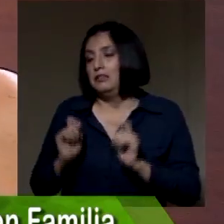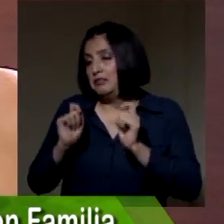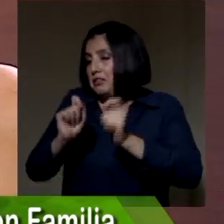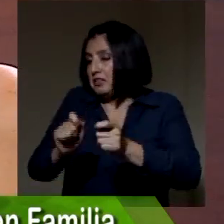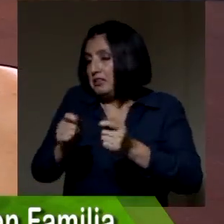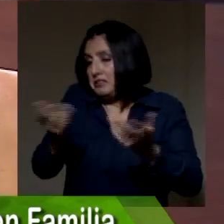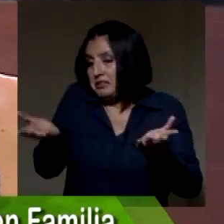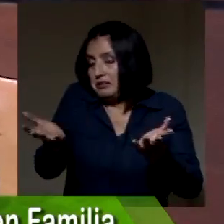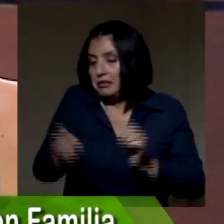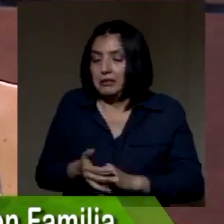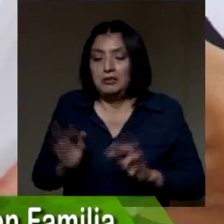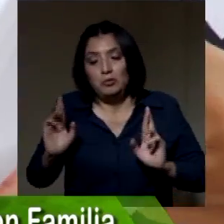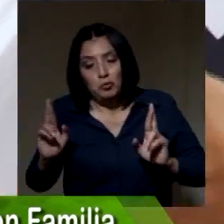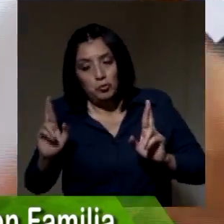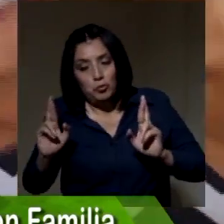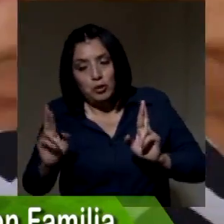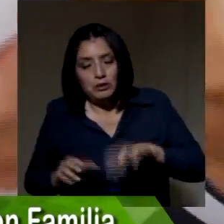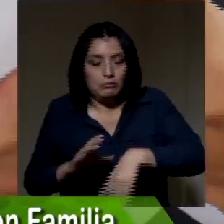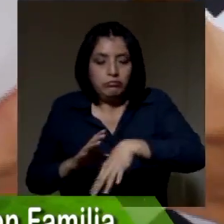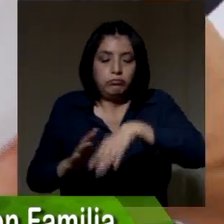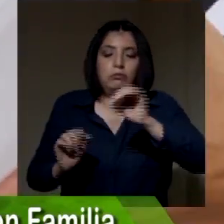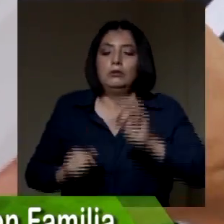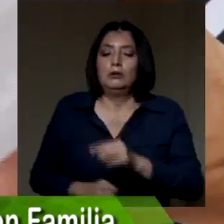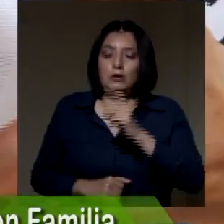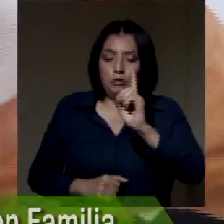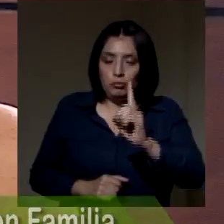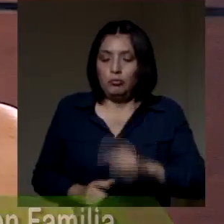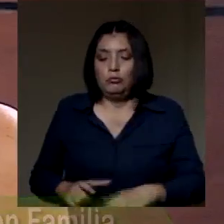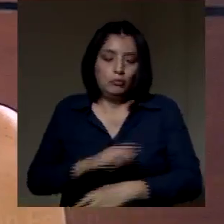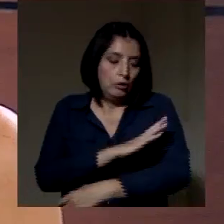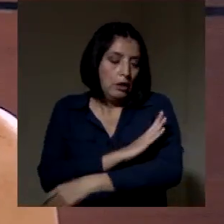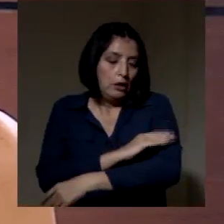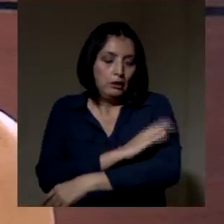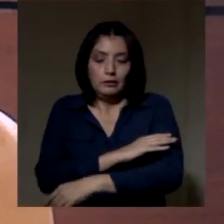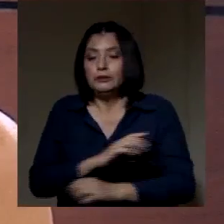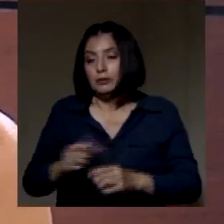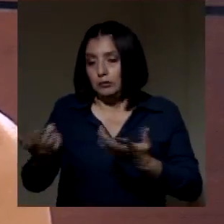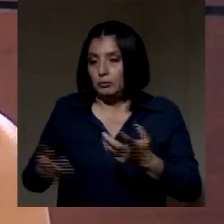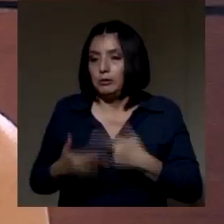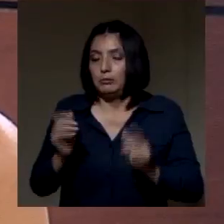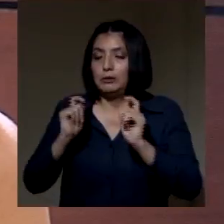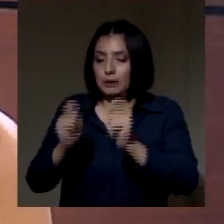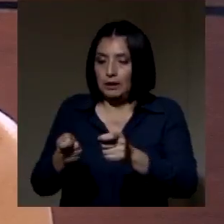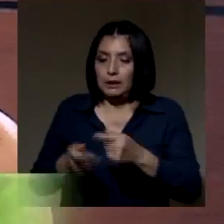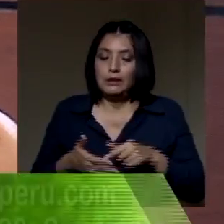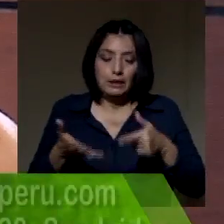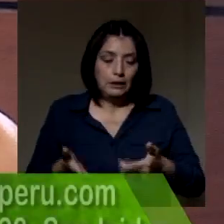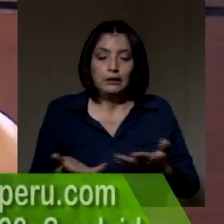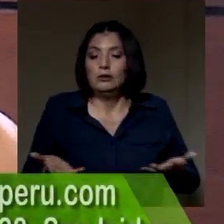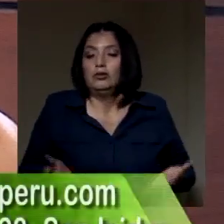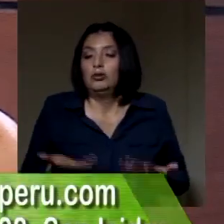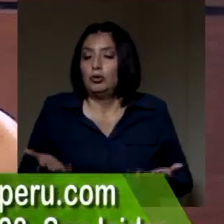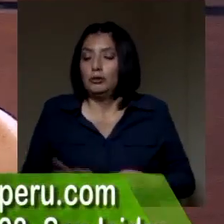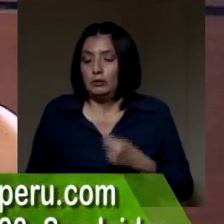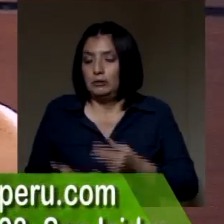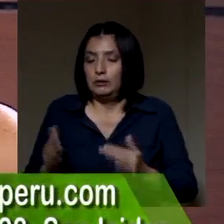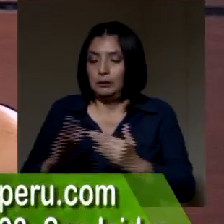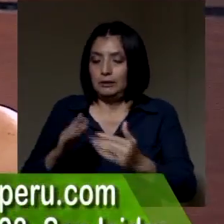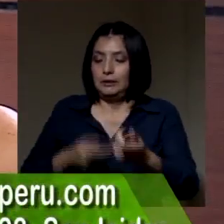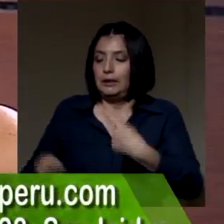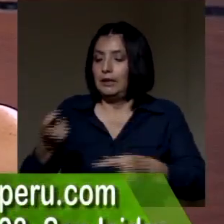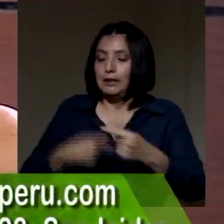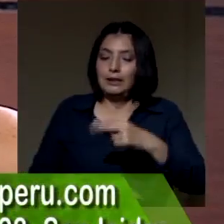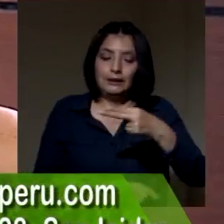acreedores, con suerte, por supuesto, de uno de los tensiómetros que vamos a regalar. Estos productos los pueden encontrar en tiendas